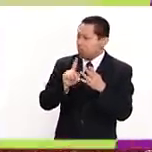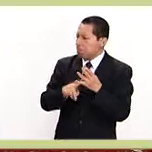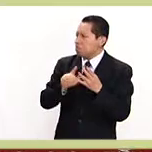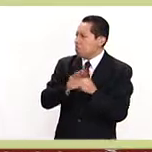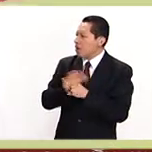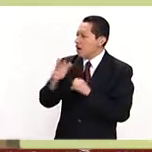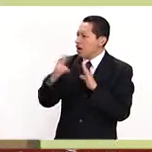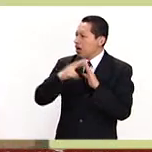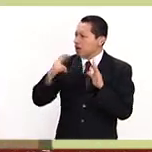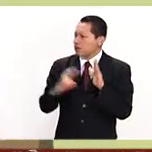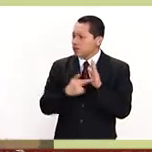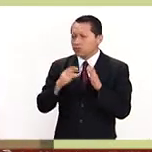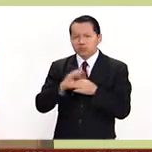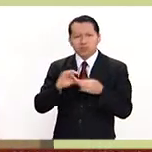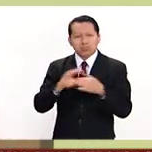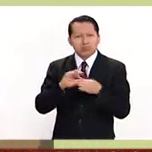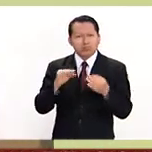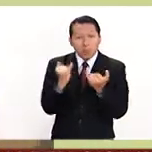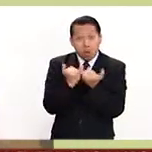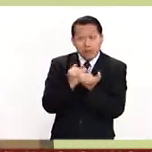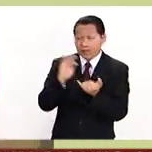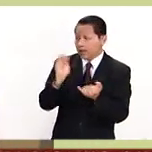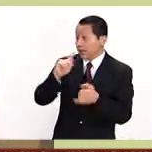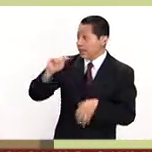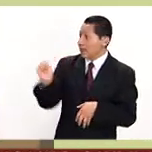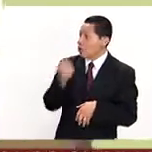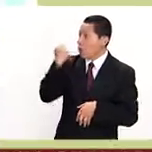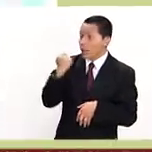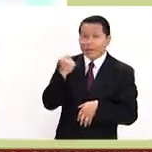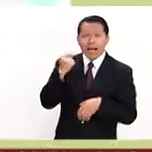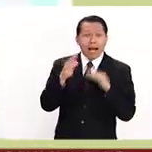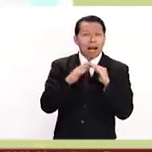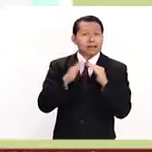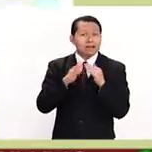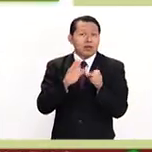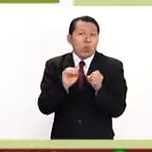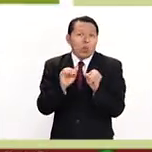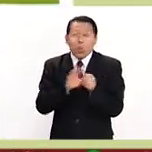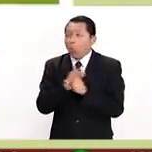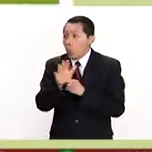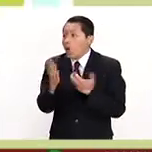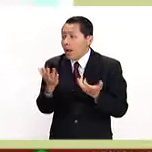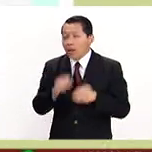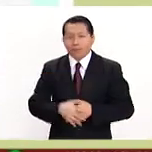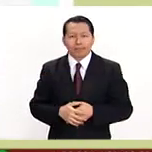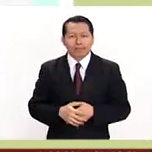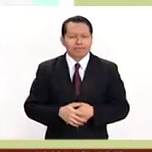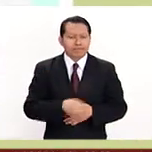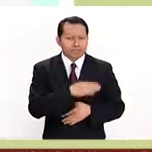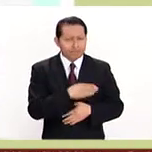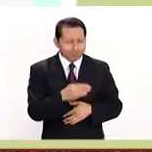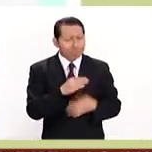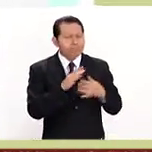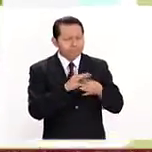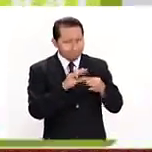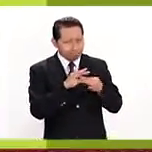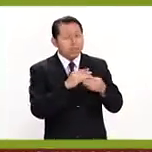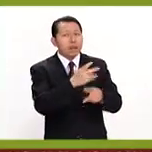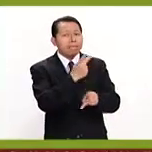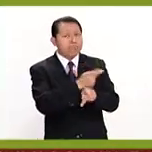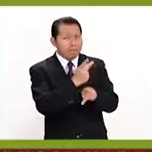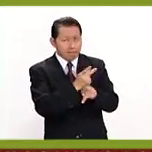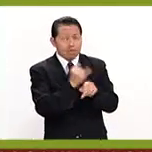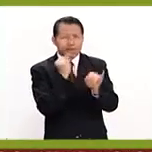requerimientos tecnológicos necesitan justamente para cursar esta PREP en línea. Ok, bueno, PREP en línea es un servicio